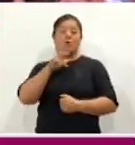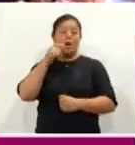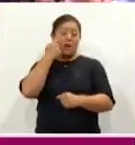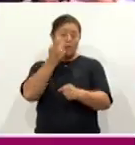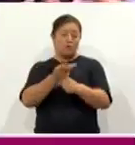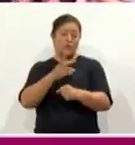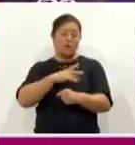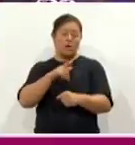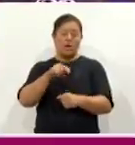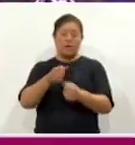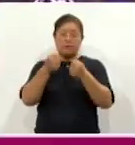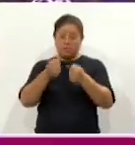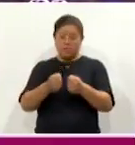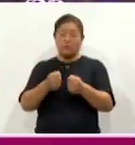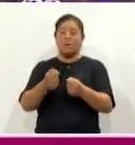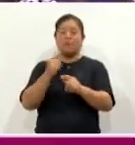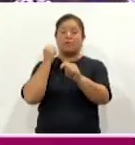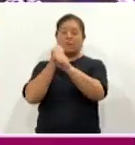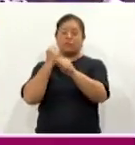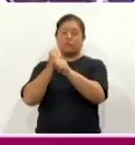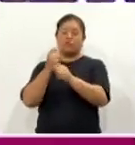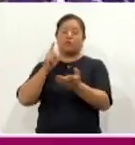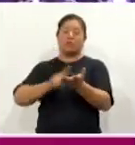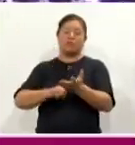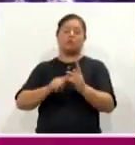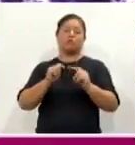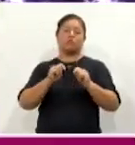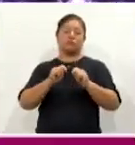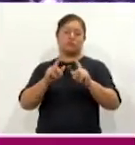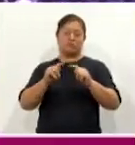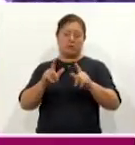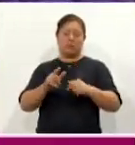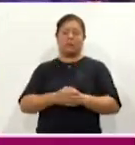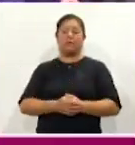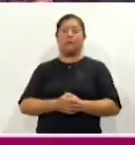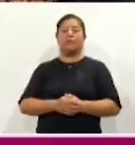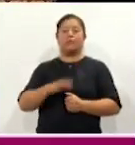transporte dentro del país. Con información de Edith López, Coracyt Noticias.